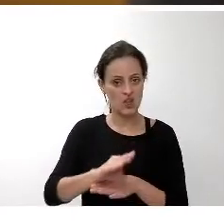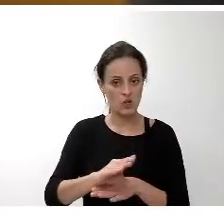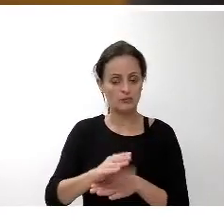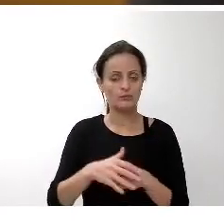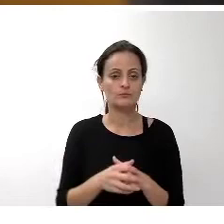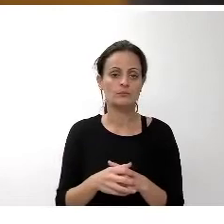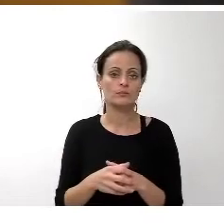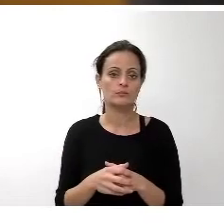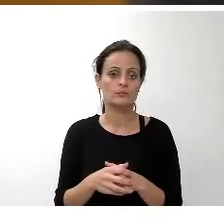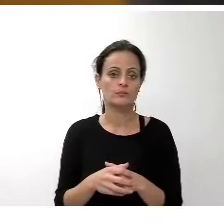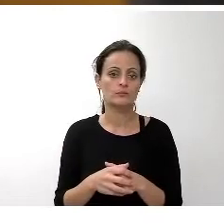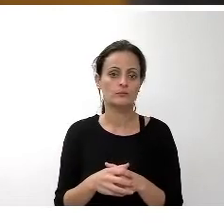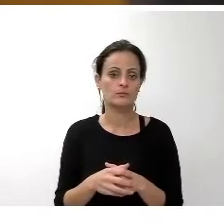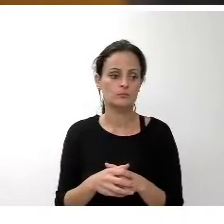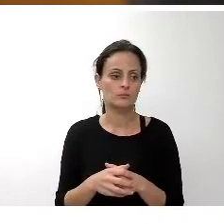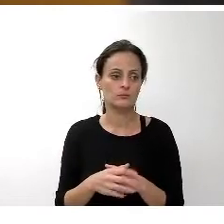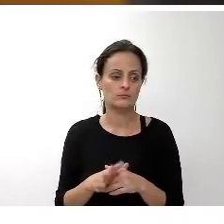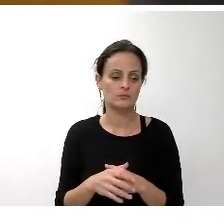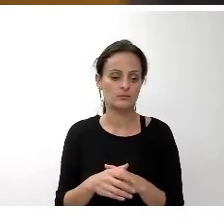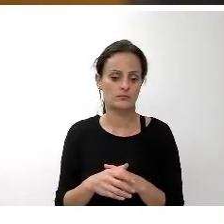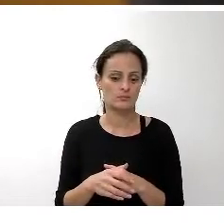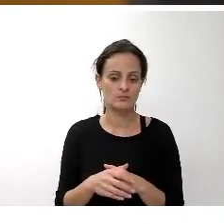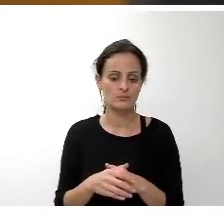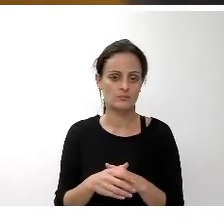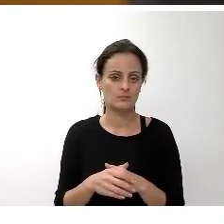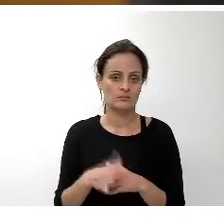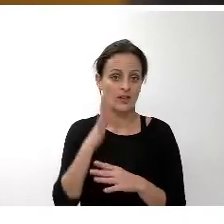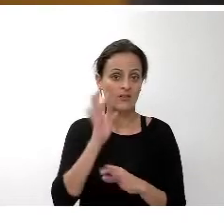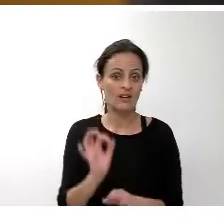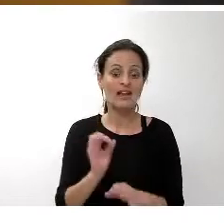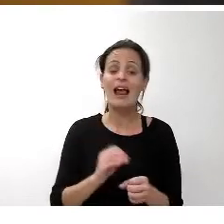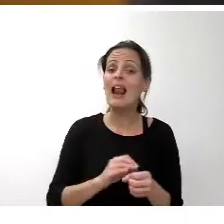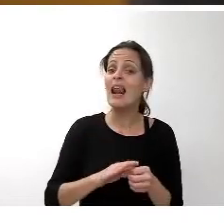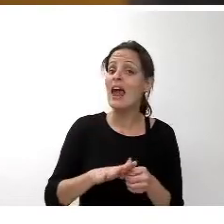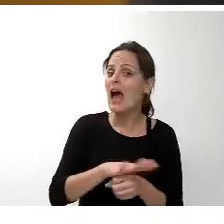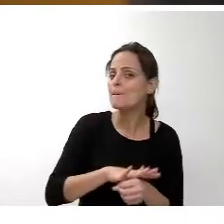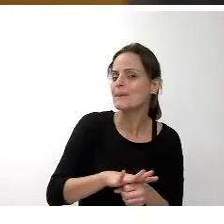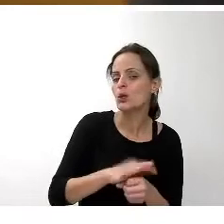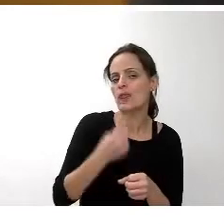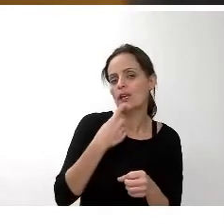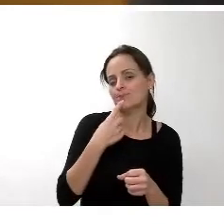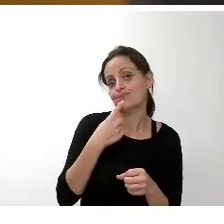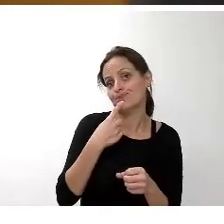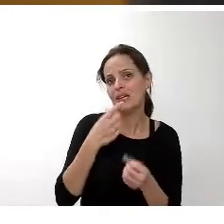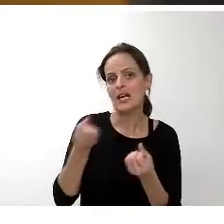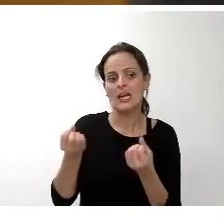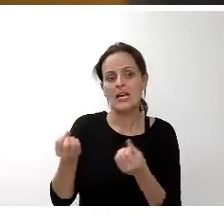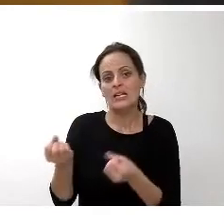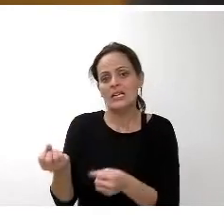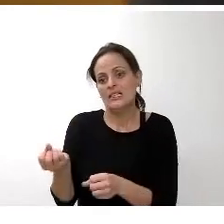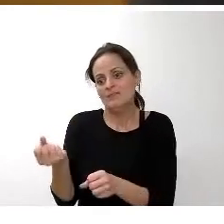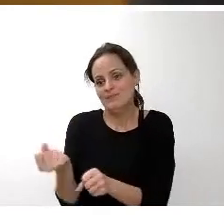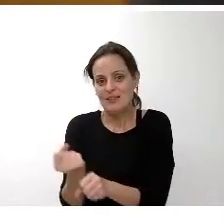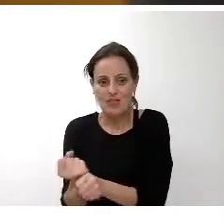de los ingresos es cierto que en el ámbito del informe de la intervención hay una serie de observaciones que se